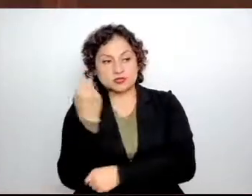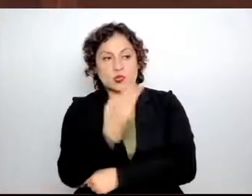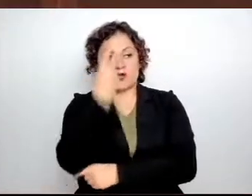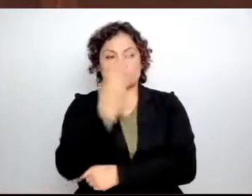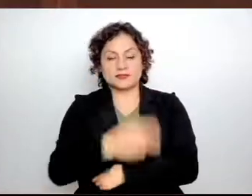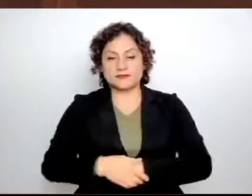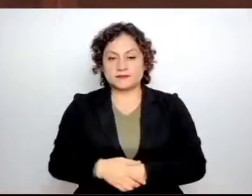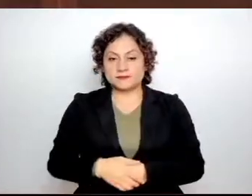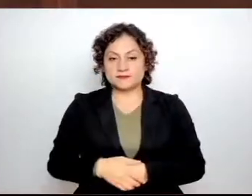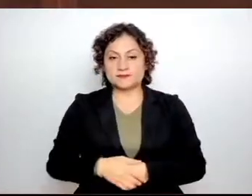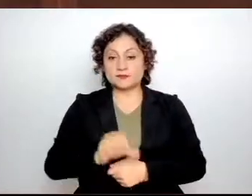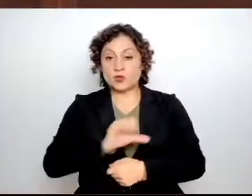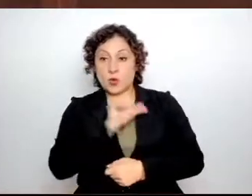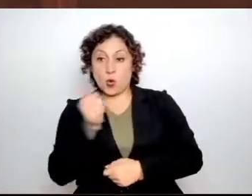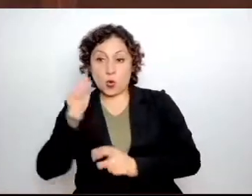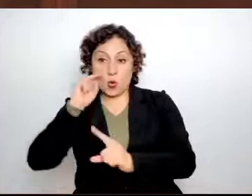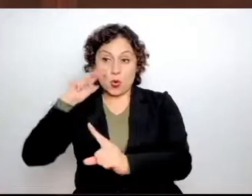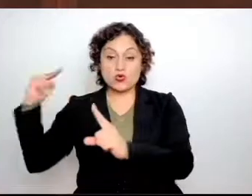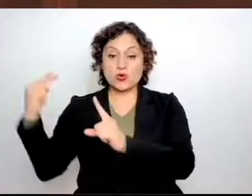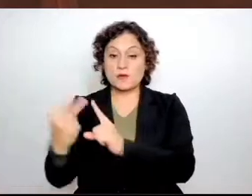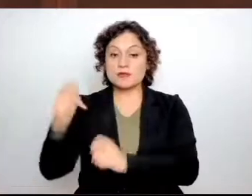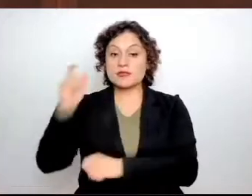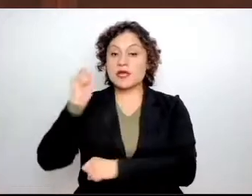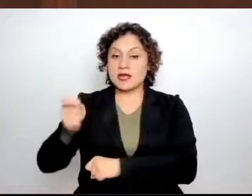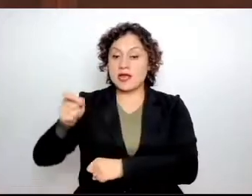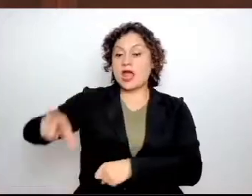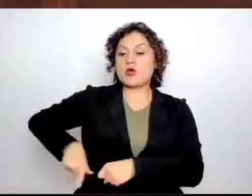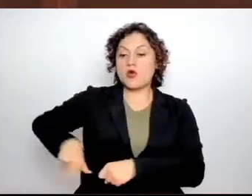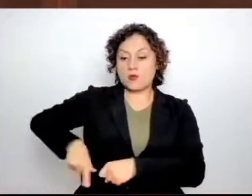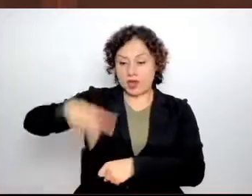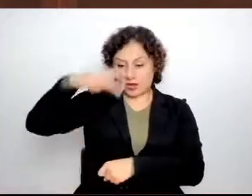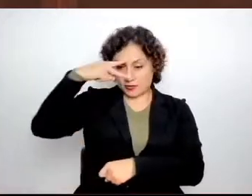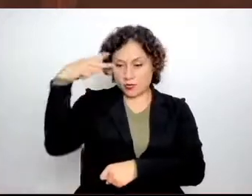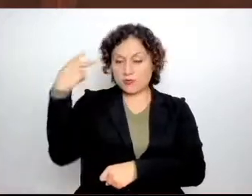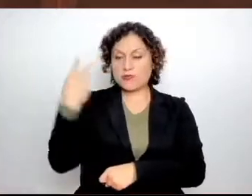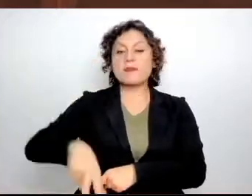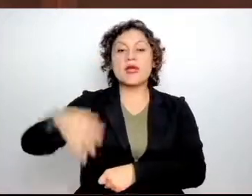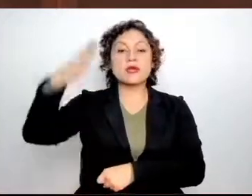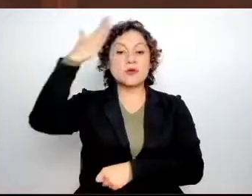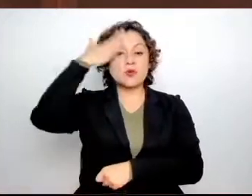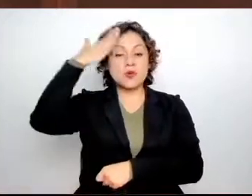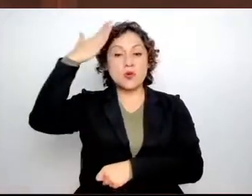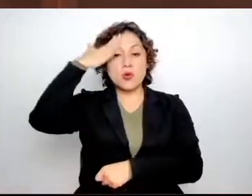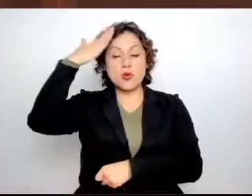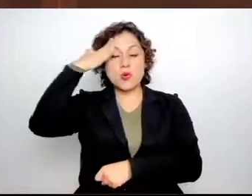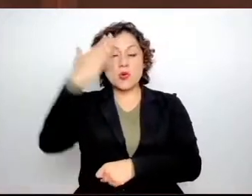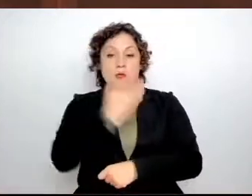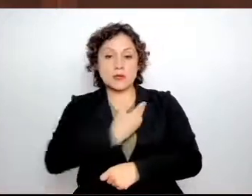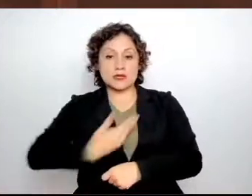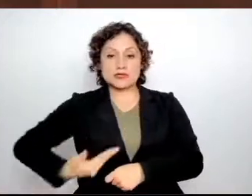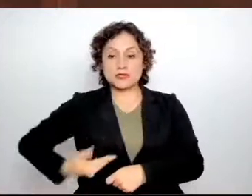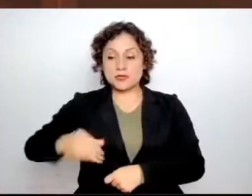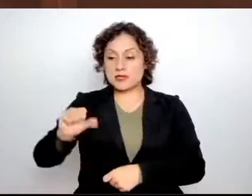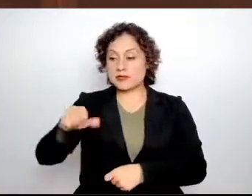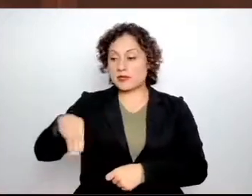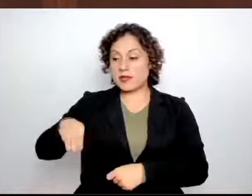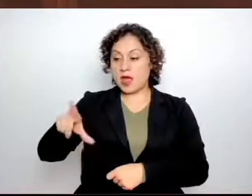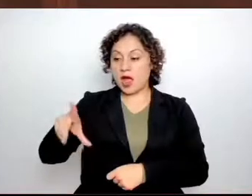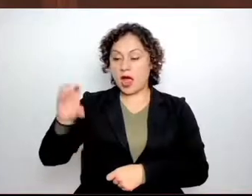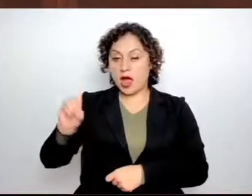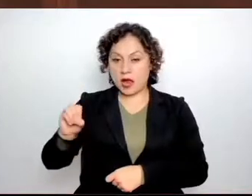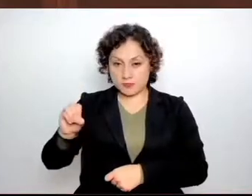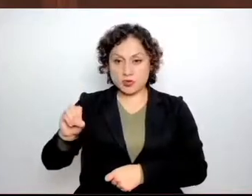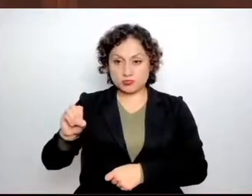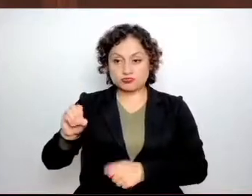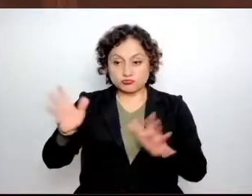La segunda, que impulsa el Gobierno de México, encabezada por el presidente Andrés Manuel López Obrador, que